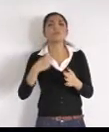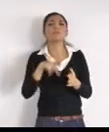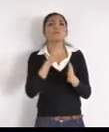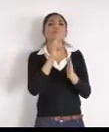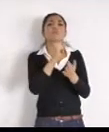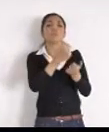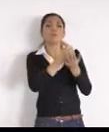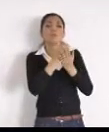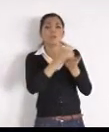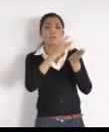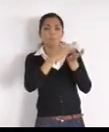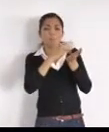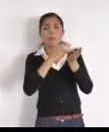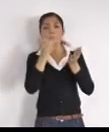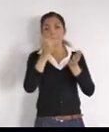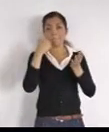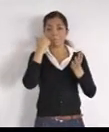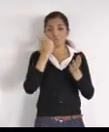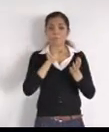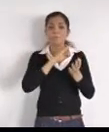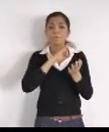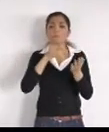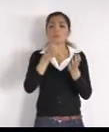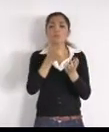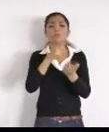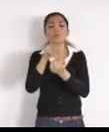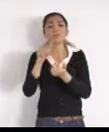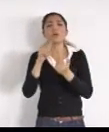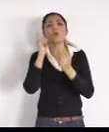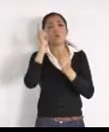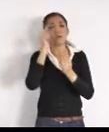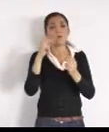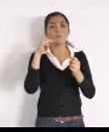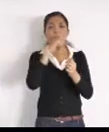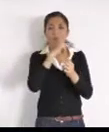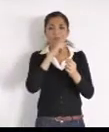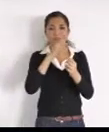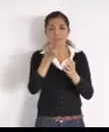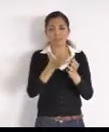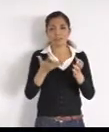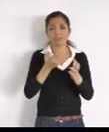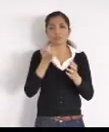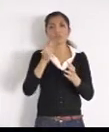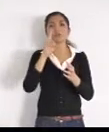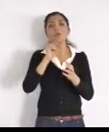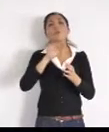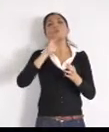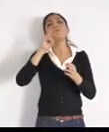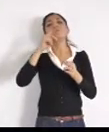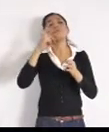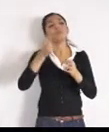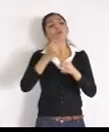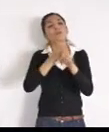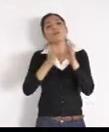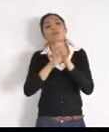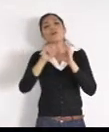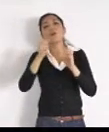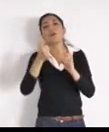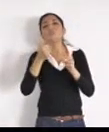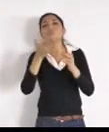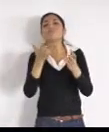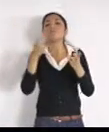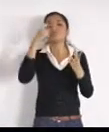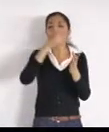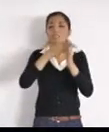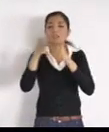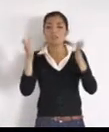una pronta solución, y no te dé que recudir, a otras instancias, antemano, gracias, o es a ti Elgar, la verdad,